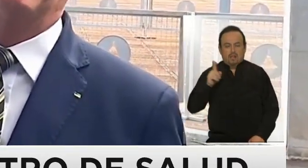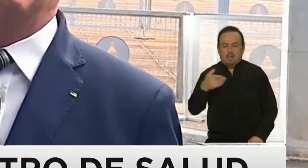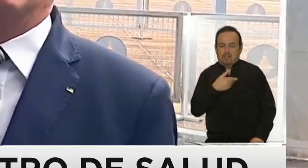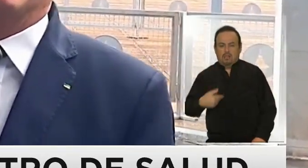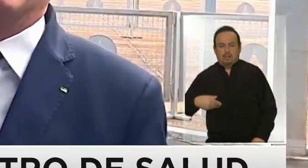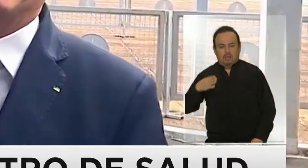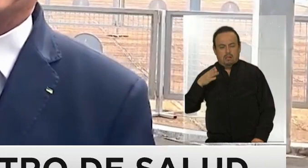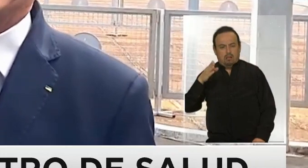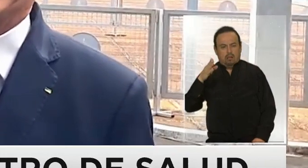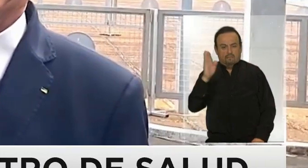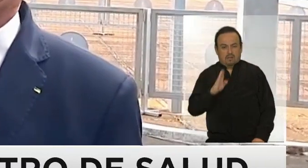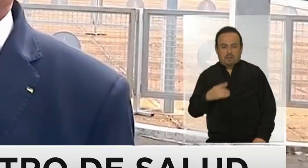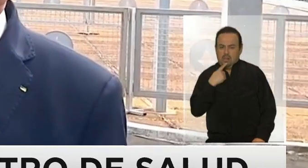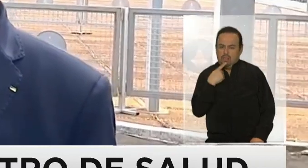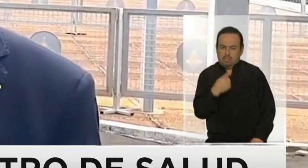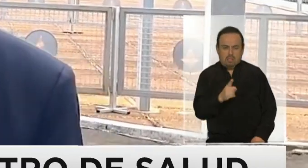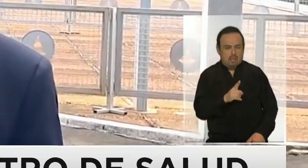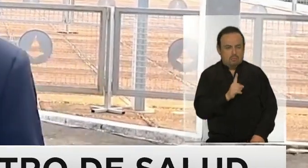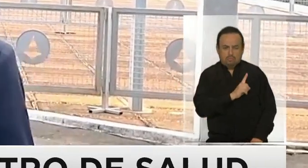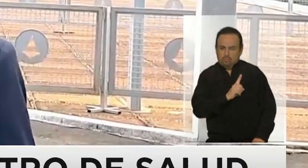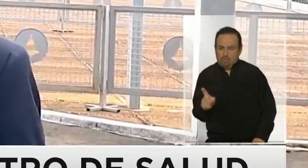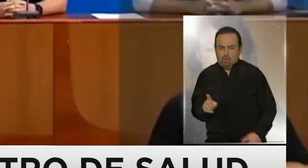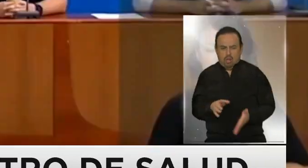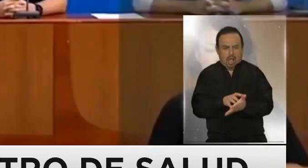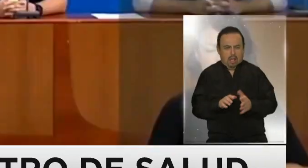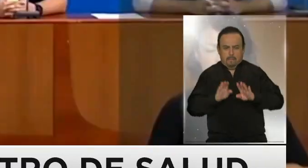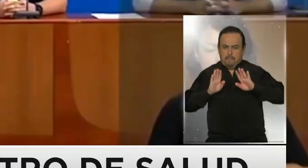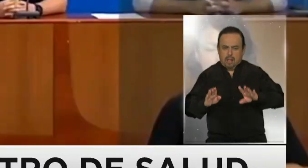se niega a paralizar la actividad económica.